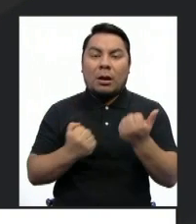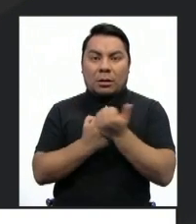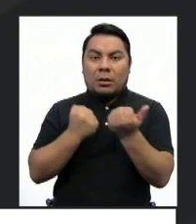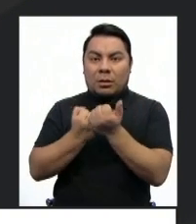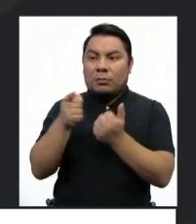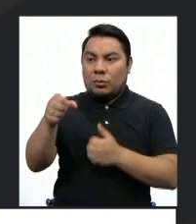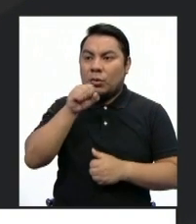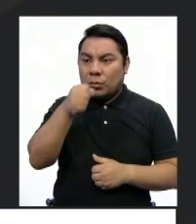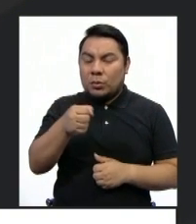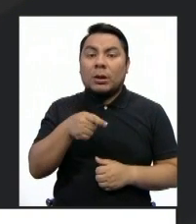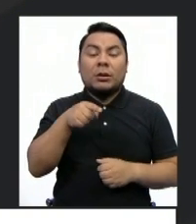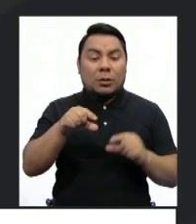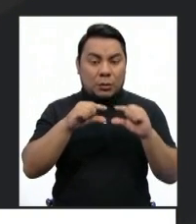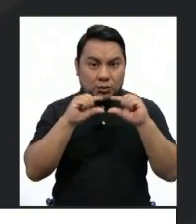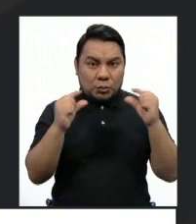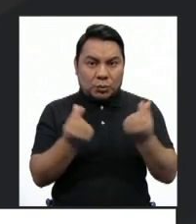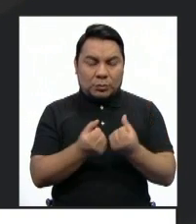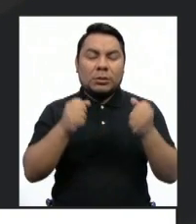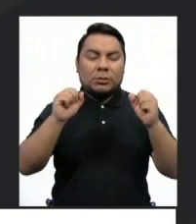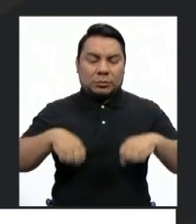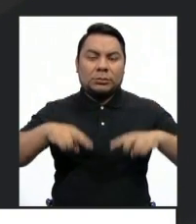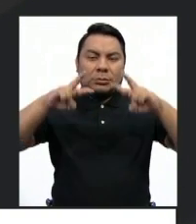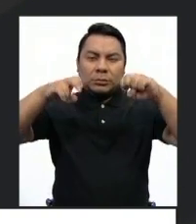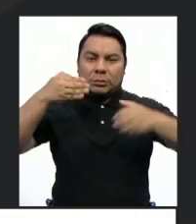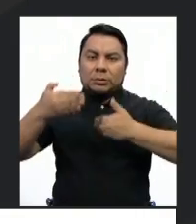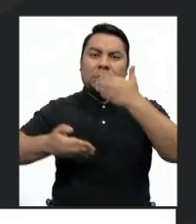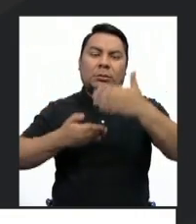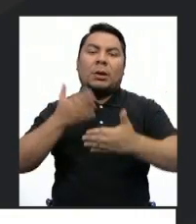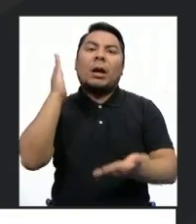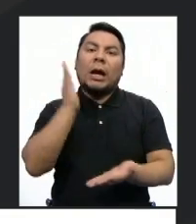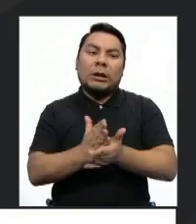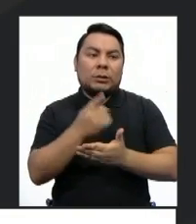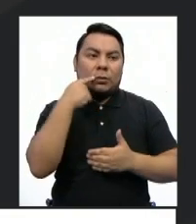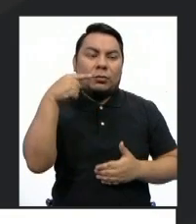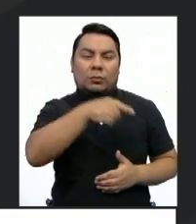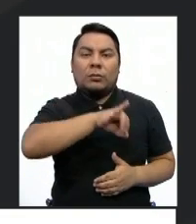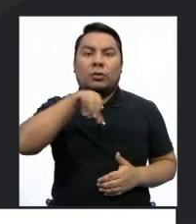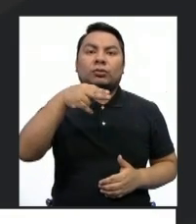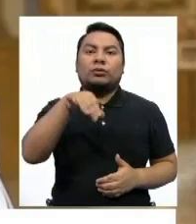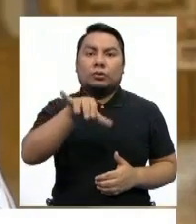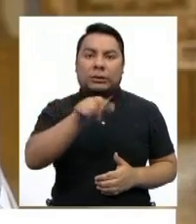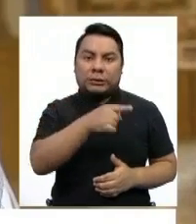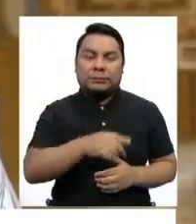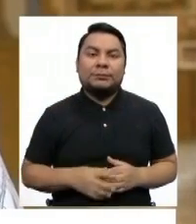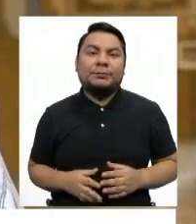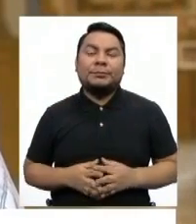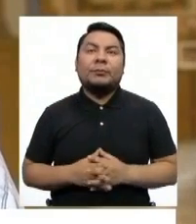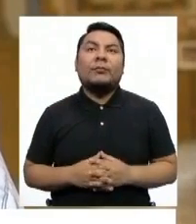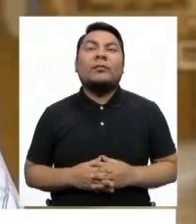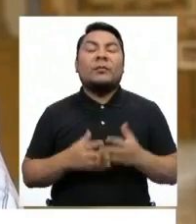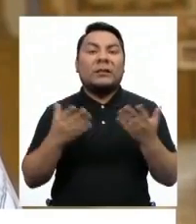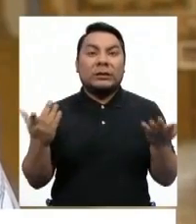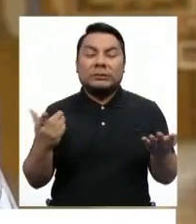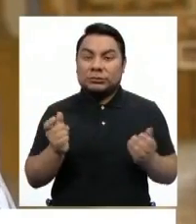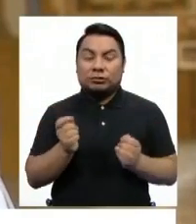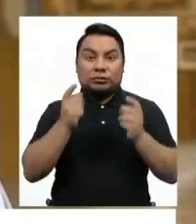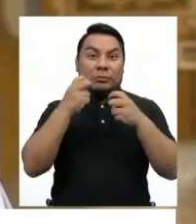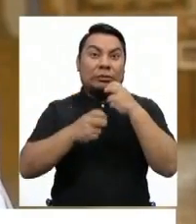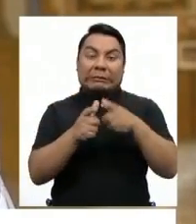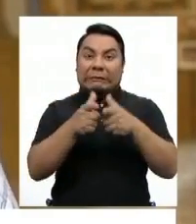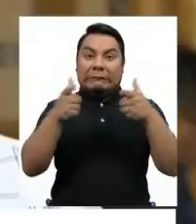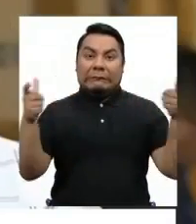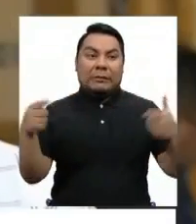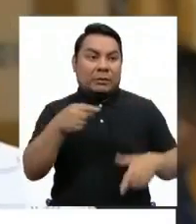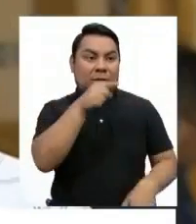anunció que desde su grupo impulsarán los procedimientos para una eventual sanción al congresista de Acción Popular. Tras el escándalo, Johnny